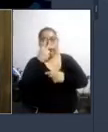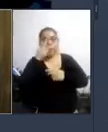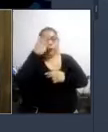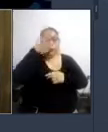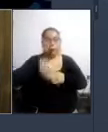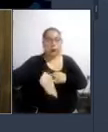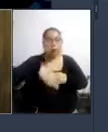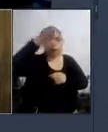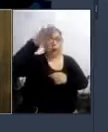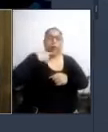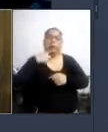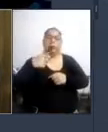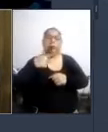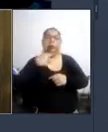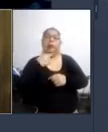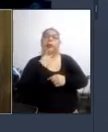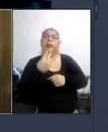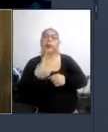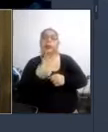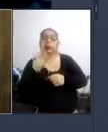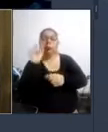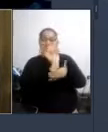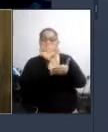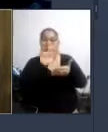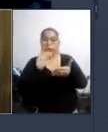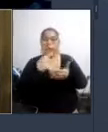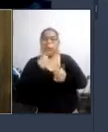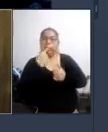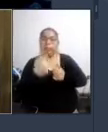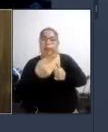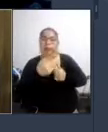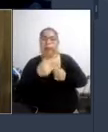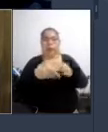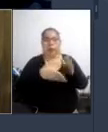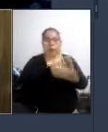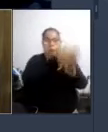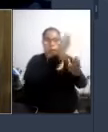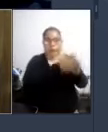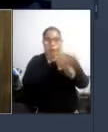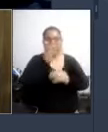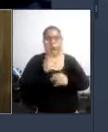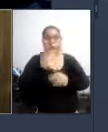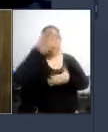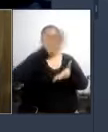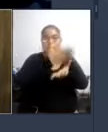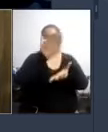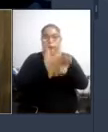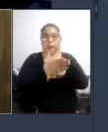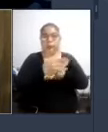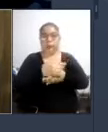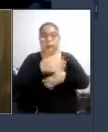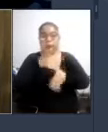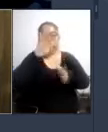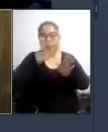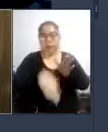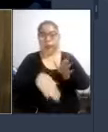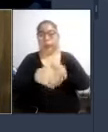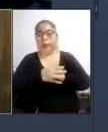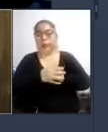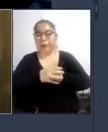señalética de voz y escrita que indique el trayecto y estaciones de llegada y otros